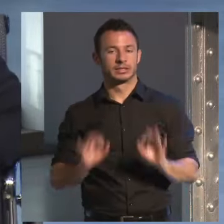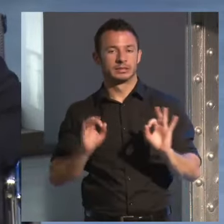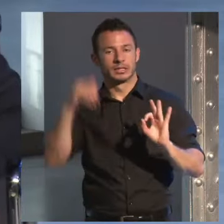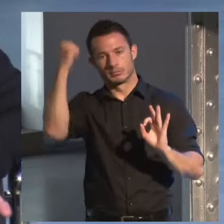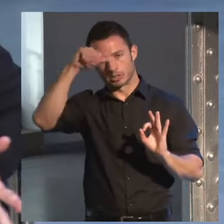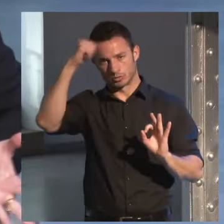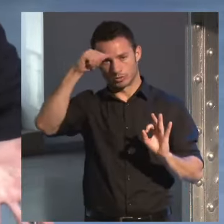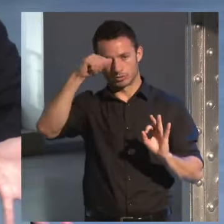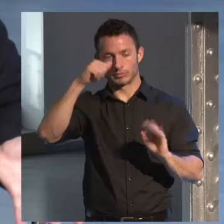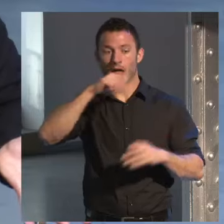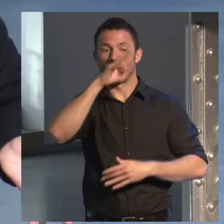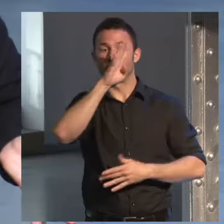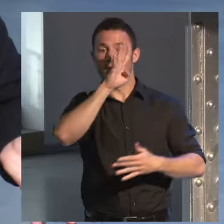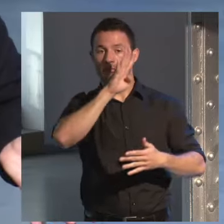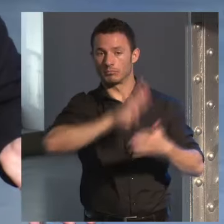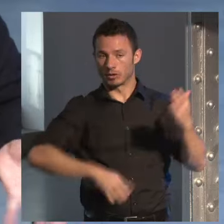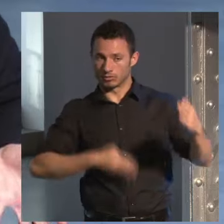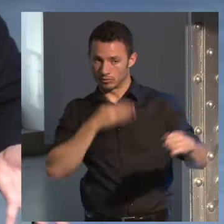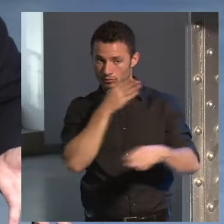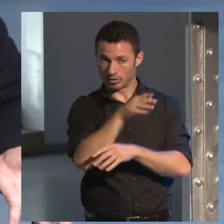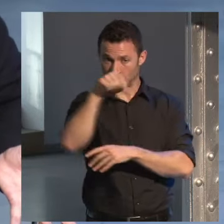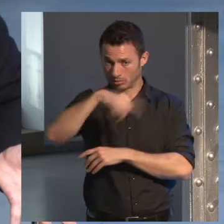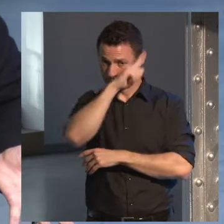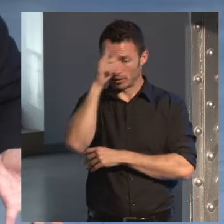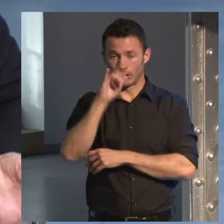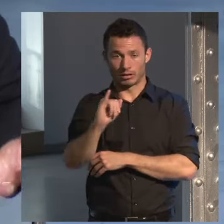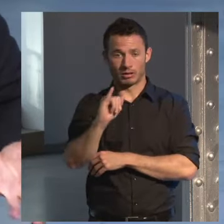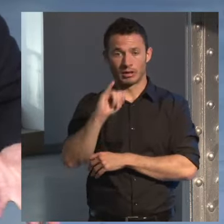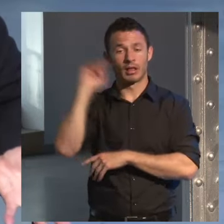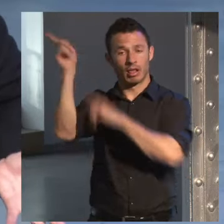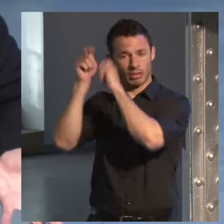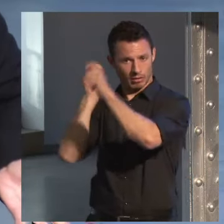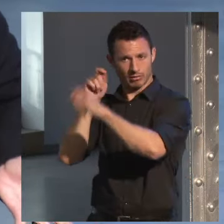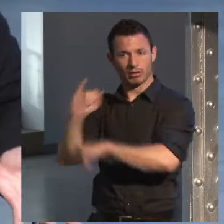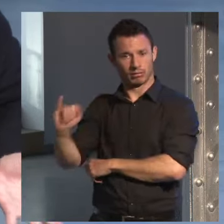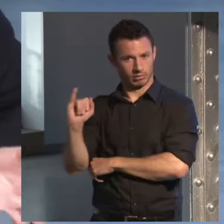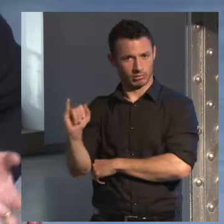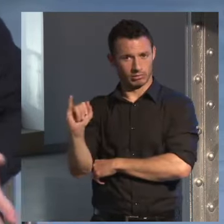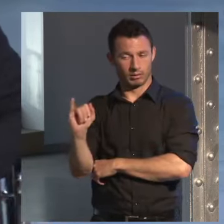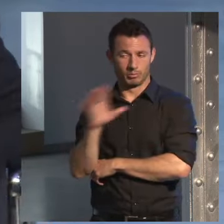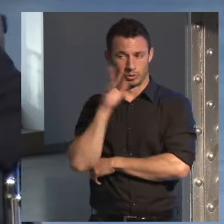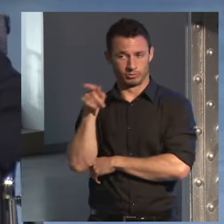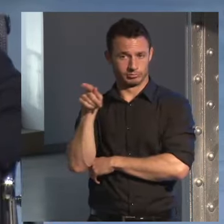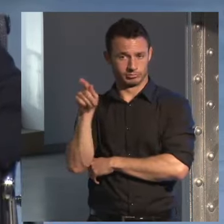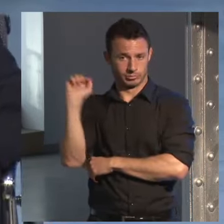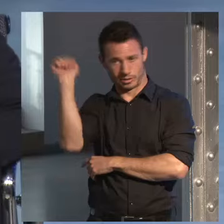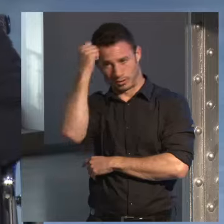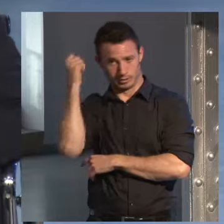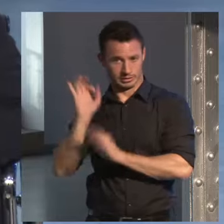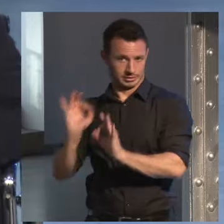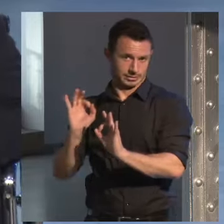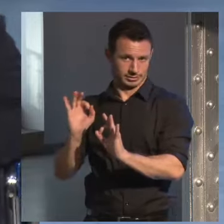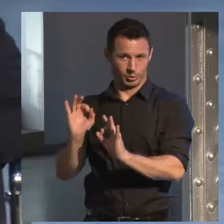Madrid que tienen ustedes y otra en Zaragoza porque los maños son muy muy lanzados